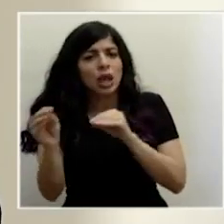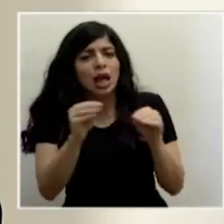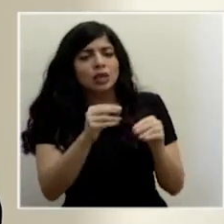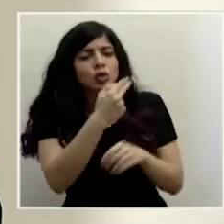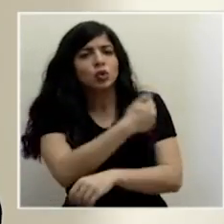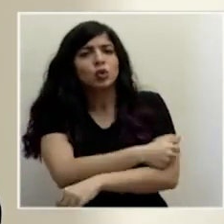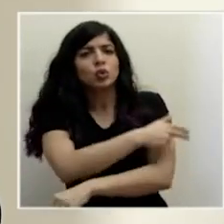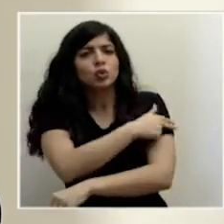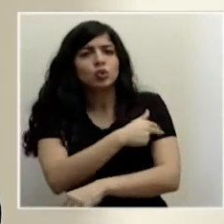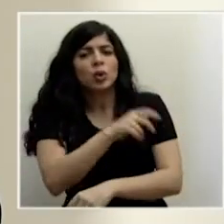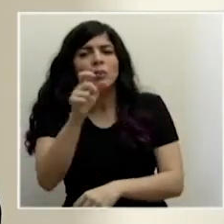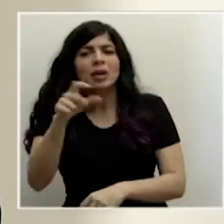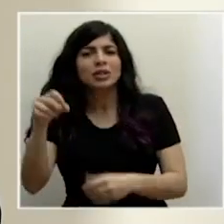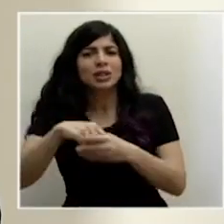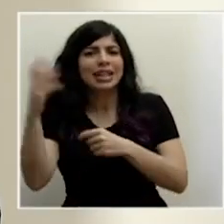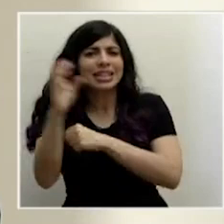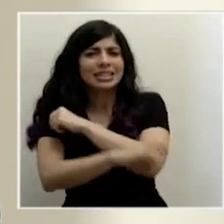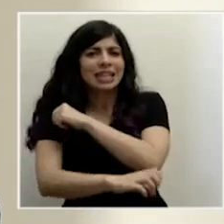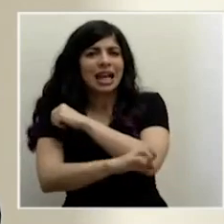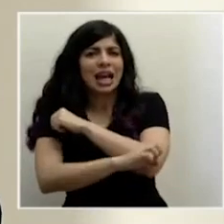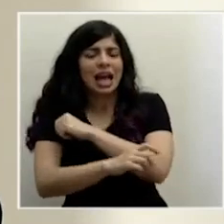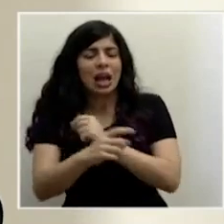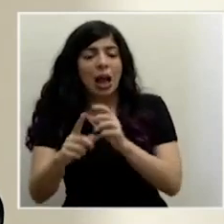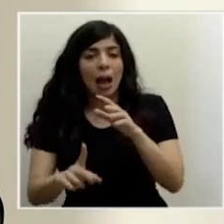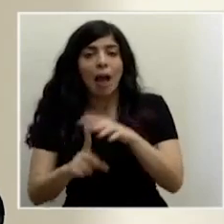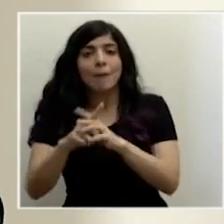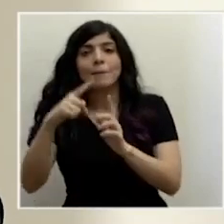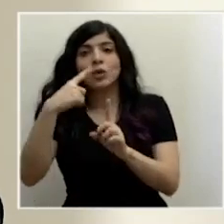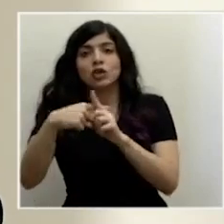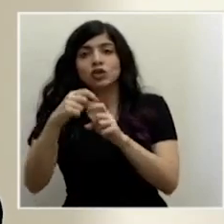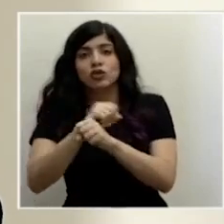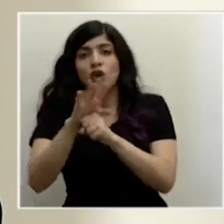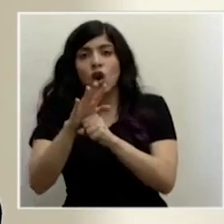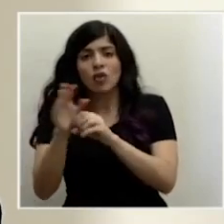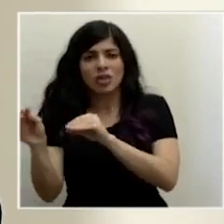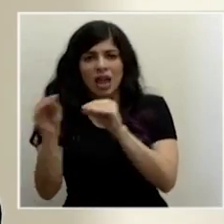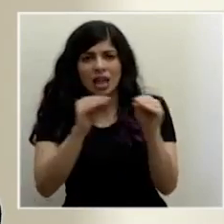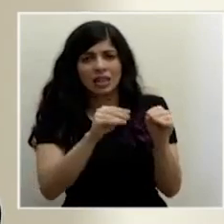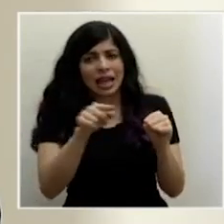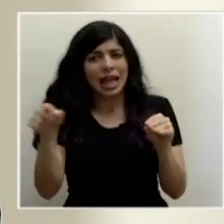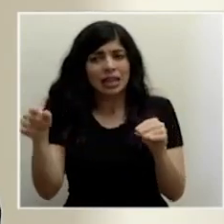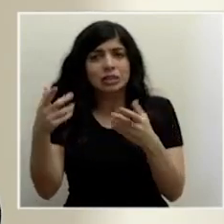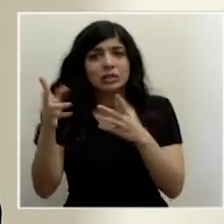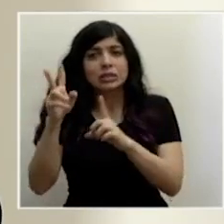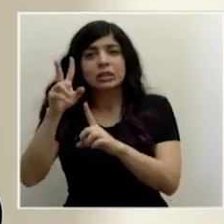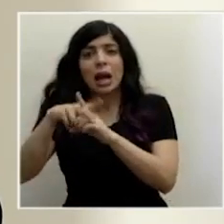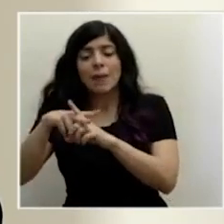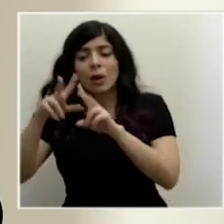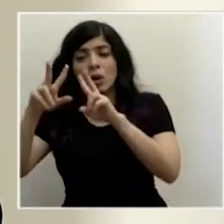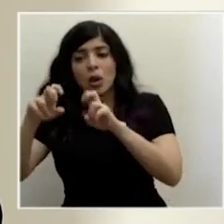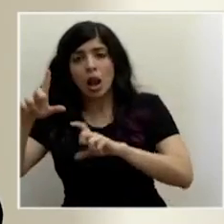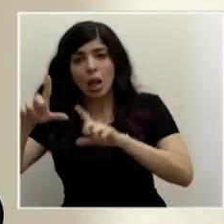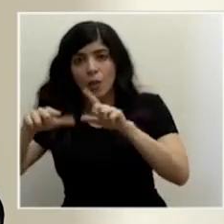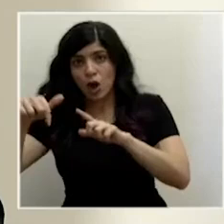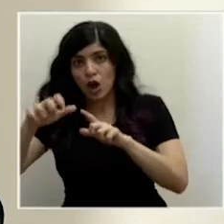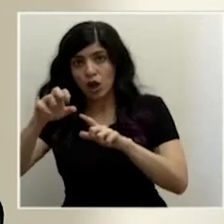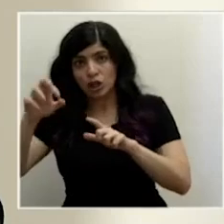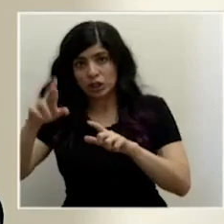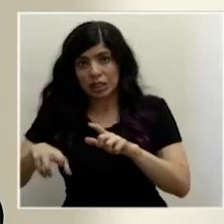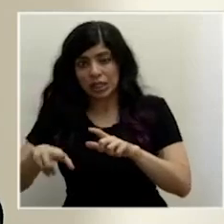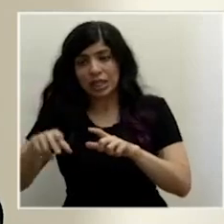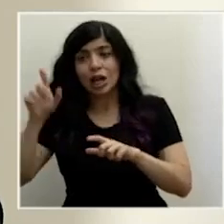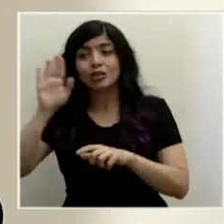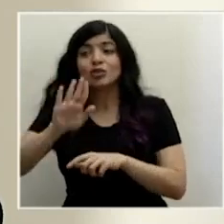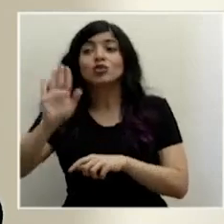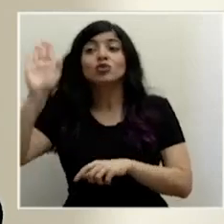Roja de unos extranjeros que dieron positivo por COVID-19. A ellos se les aplicó la prueba en Costa Rica y fueron rechazados en